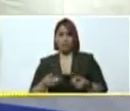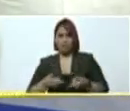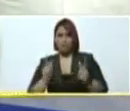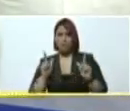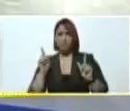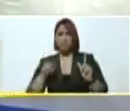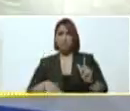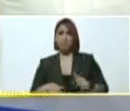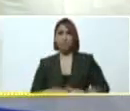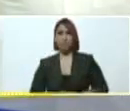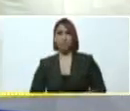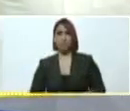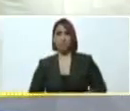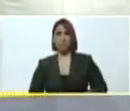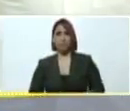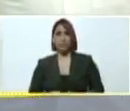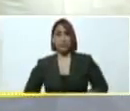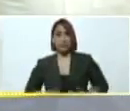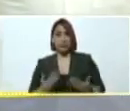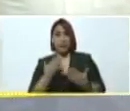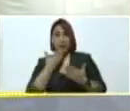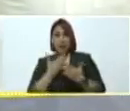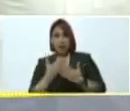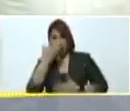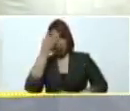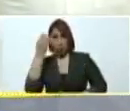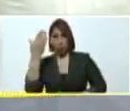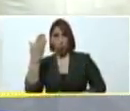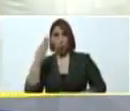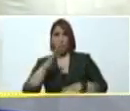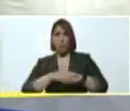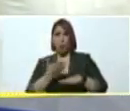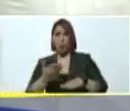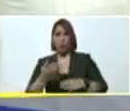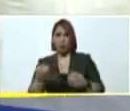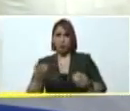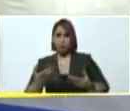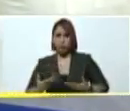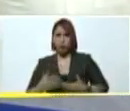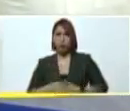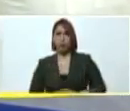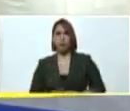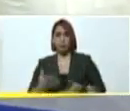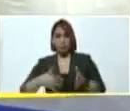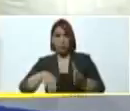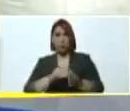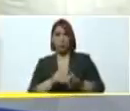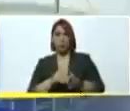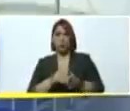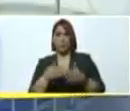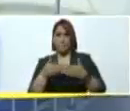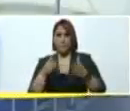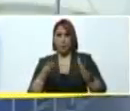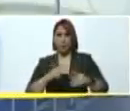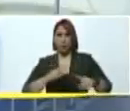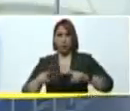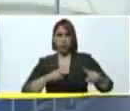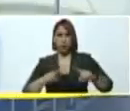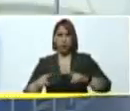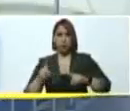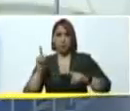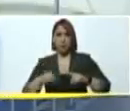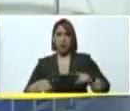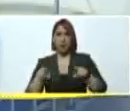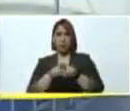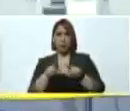y dándole gracias a Dios también porque se reactiven estos operativos para que, así como